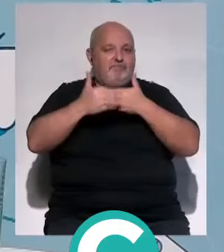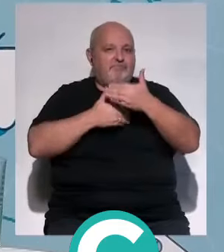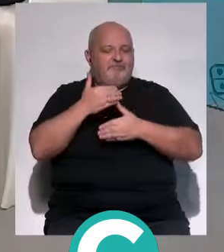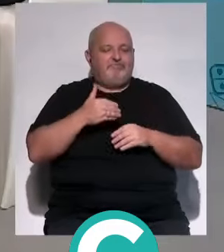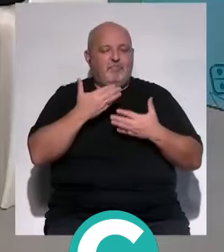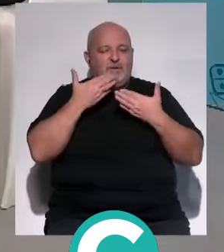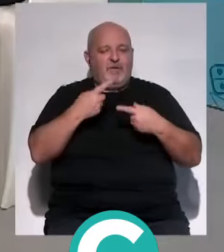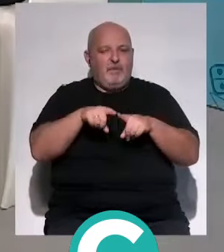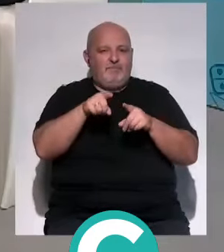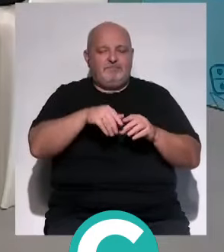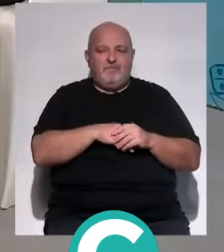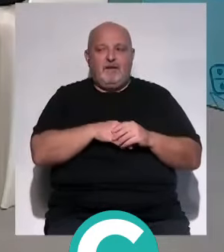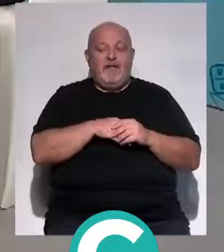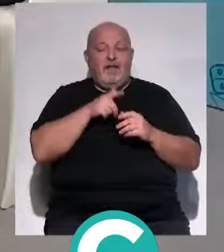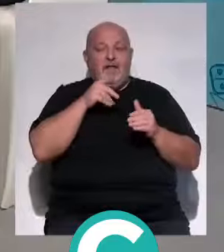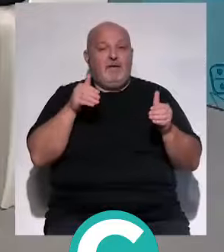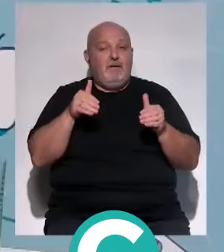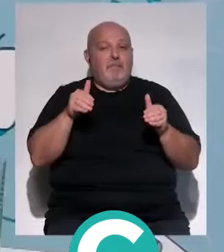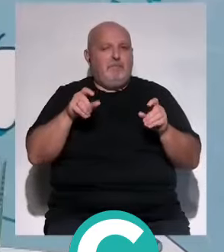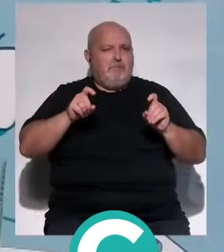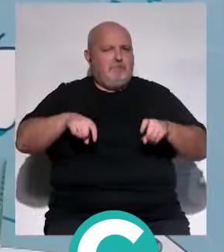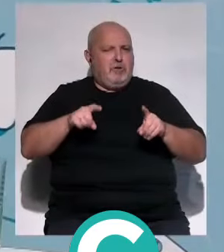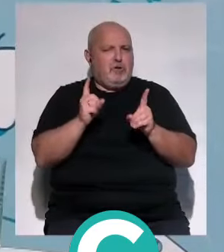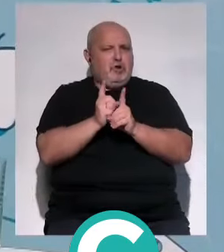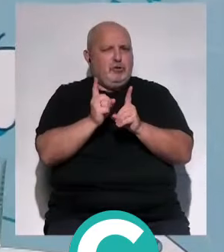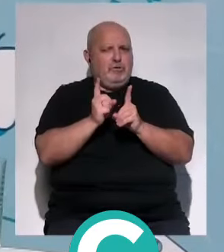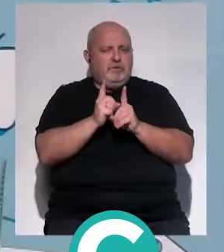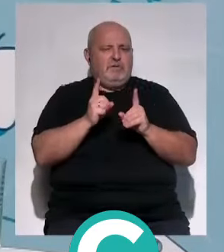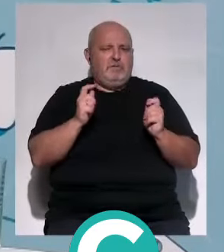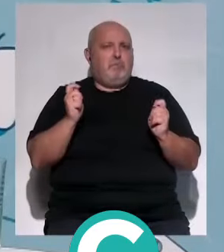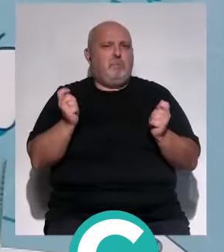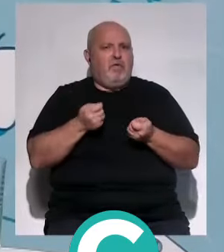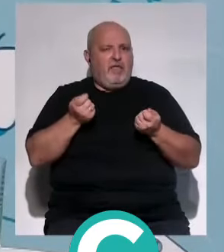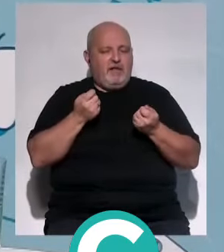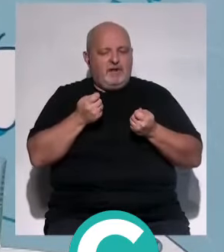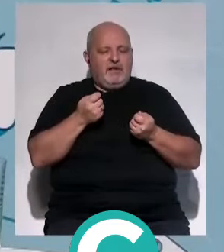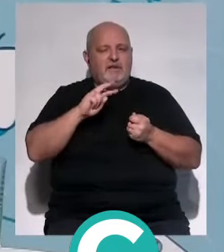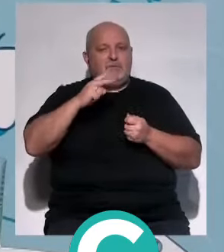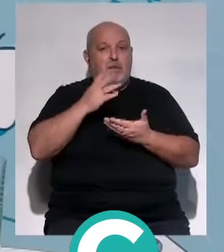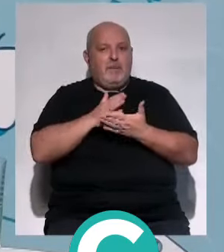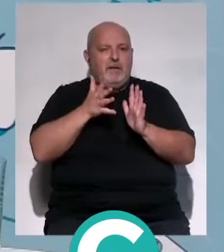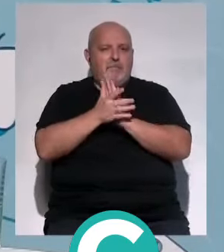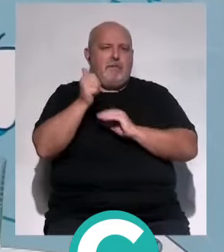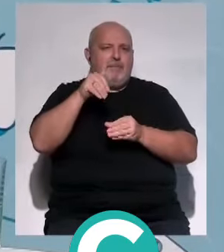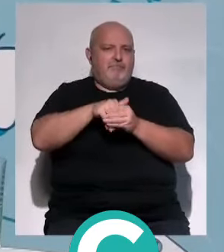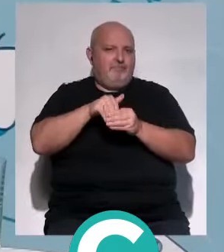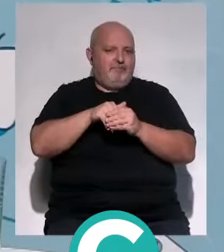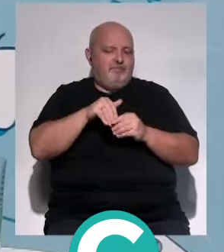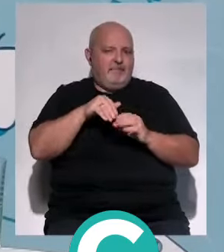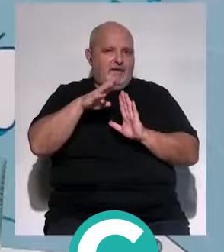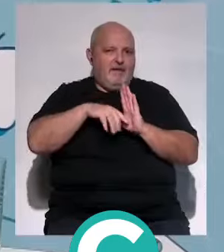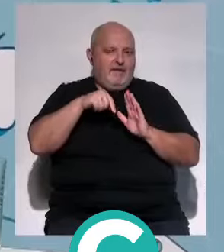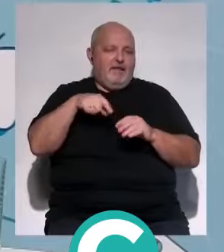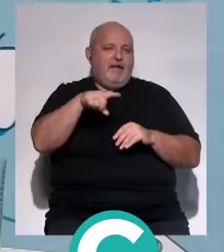Muchas gracias. Nosotros ahora vamos a hacer una pausa muy breve para unos consejos publicitarios y volvemos enseguida con más contenidos